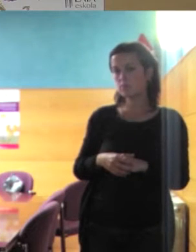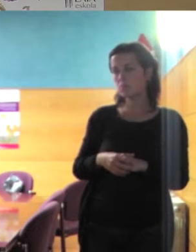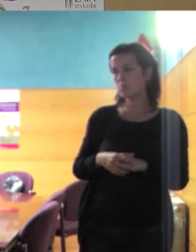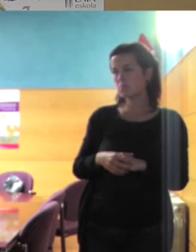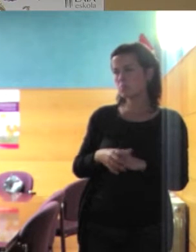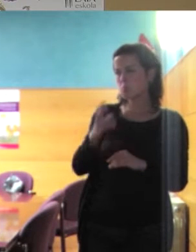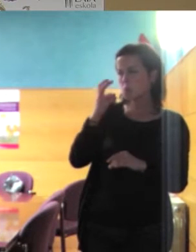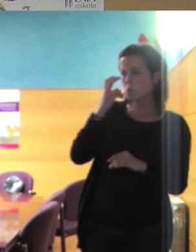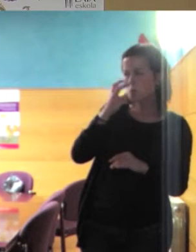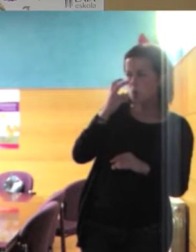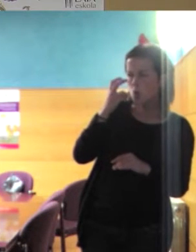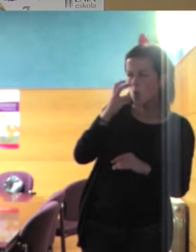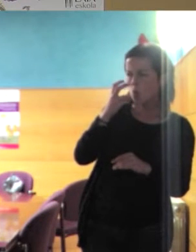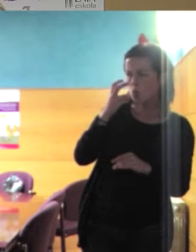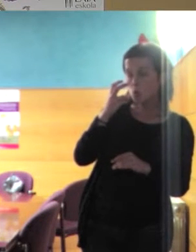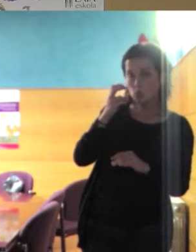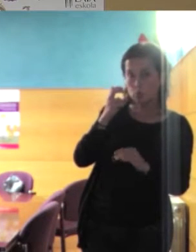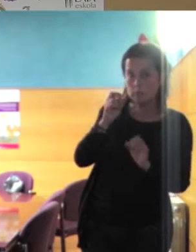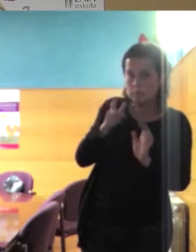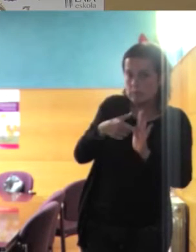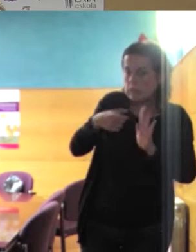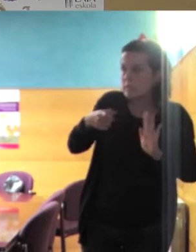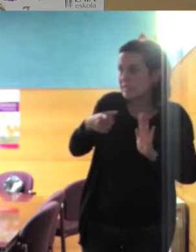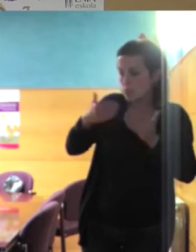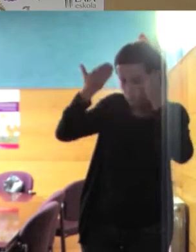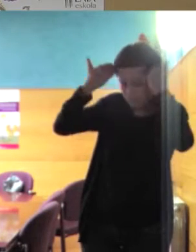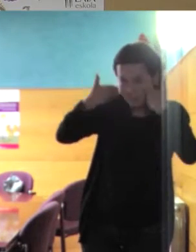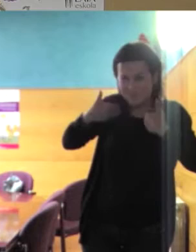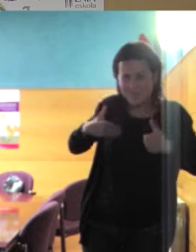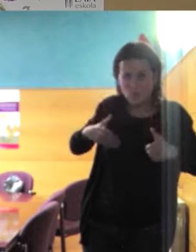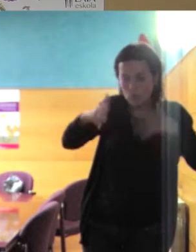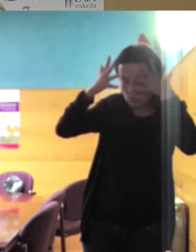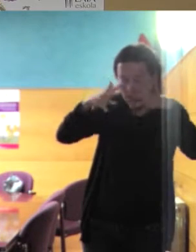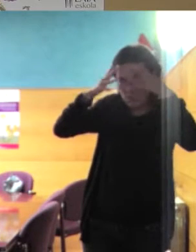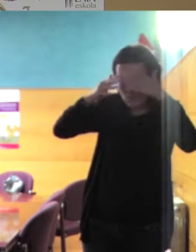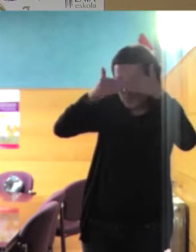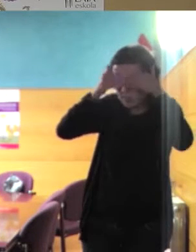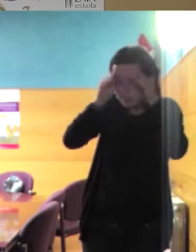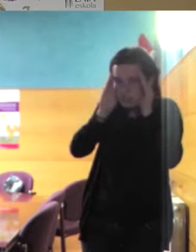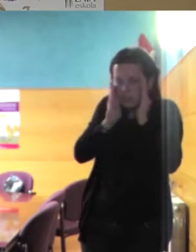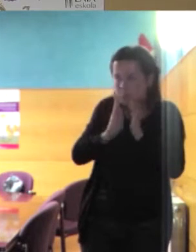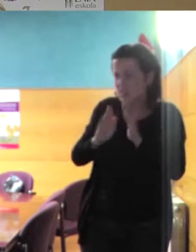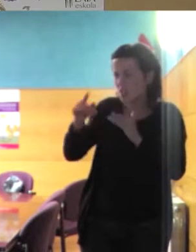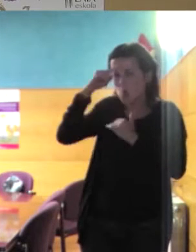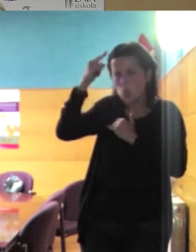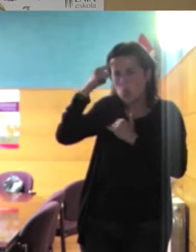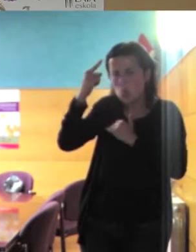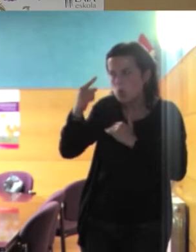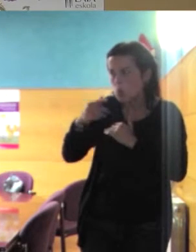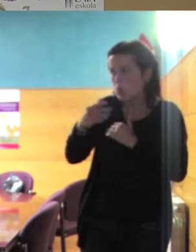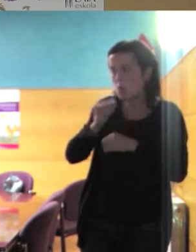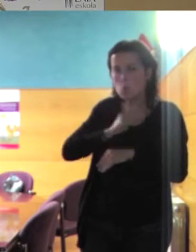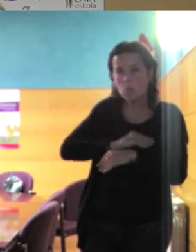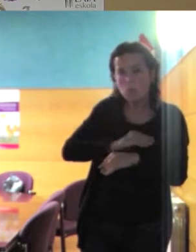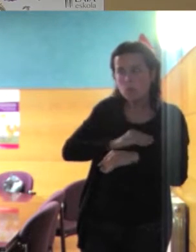ojos lo lleva todo cubierto que triste cultura la suya esa cultura dominada por los